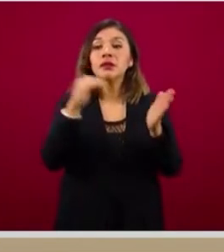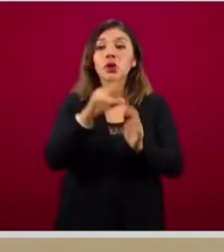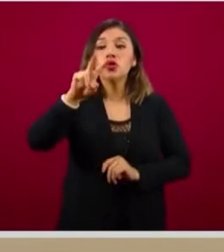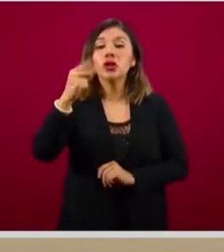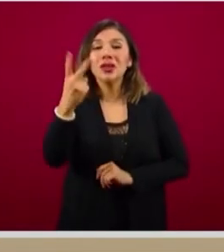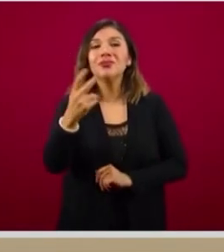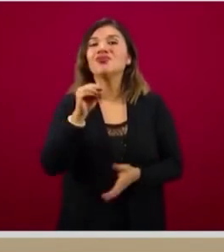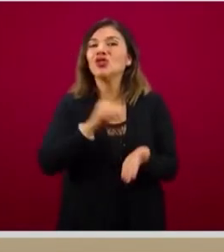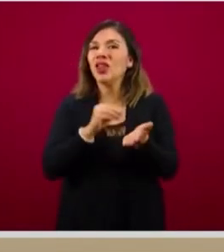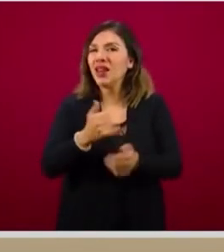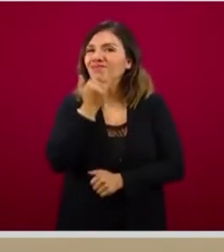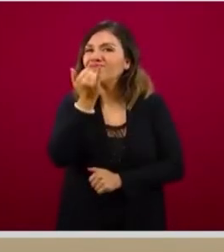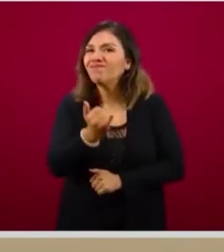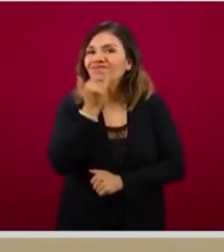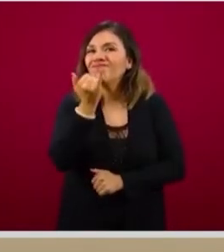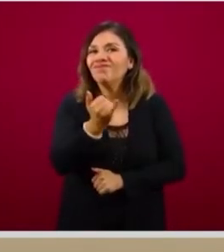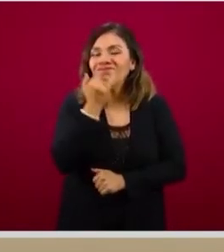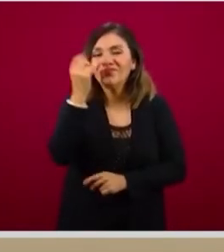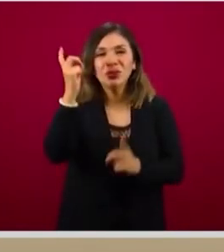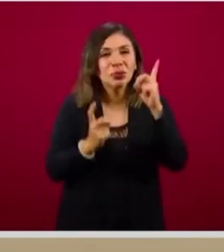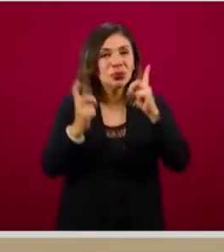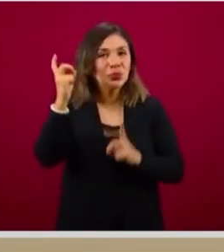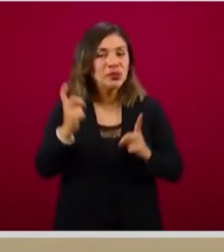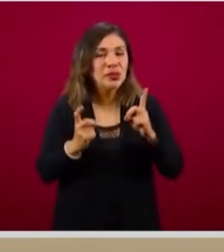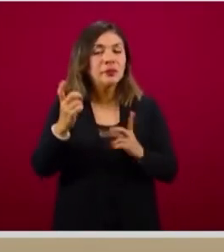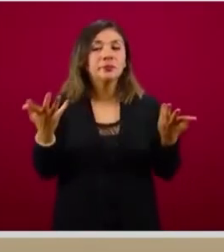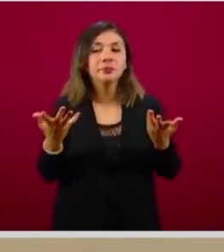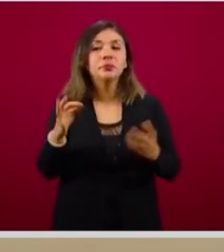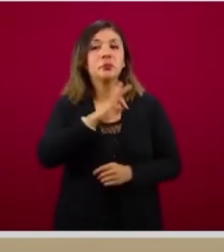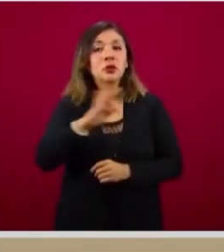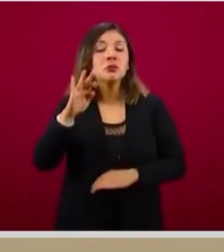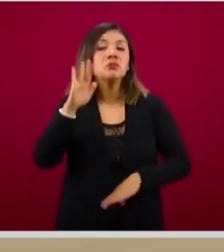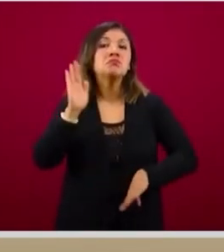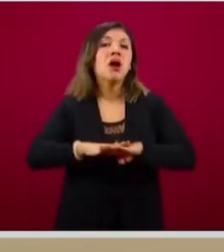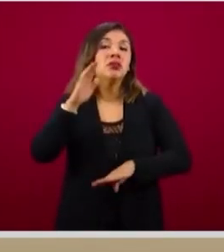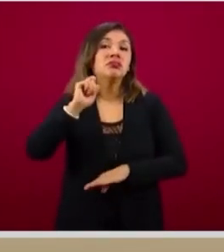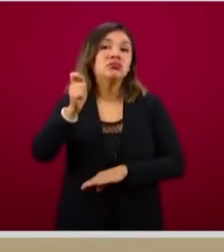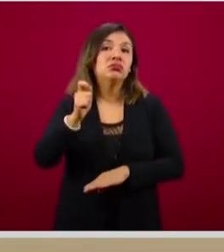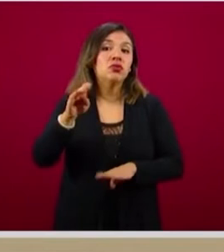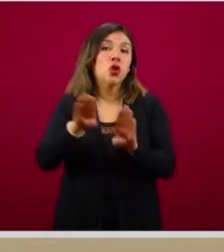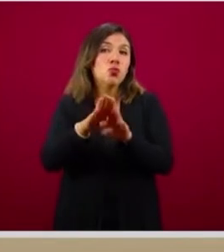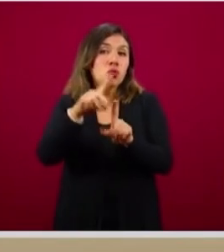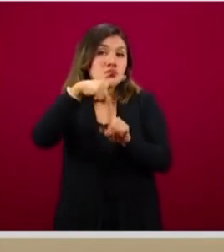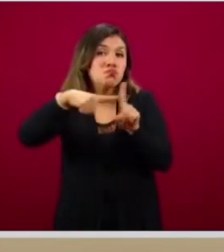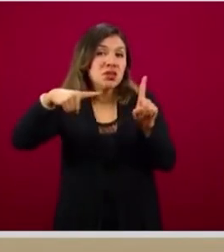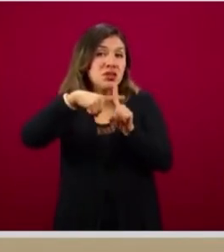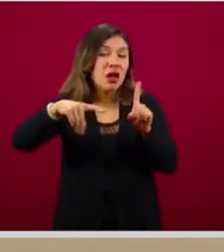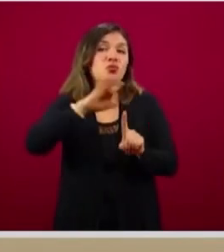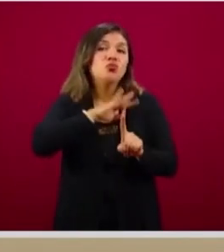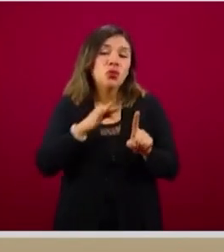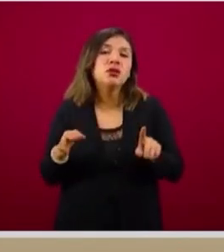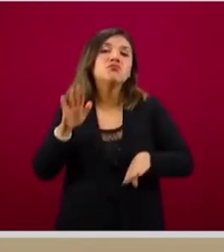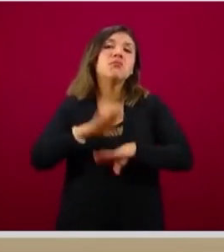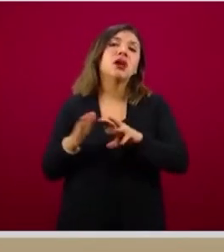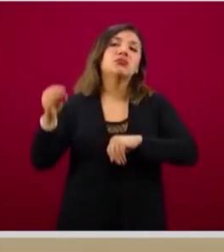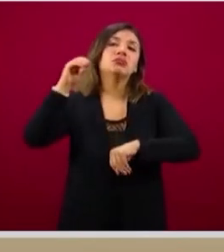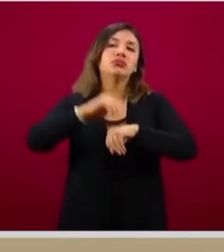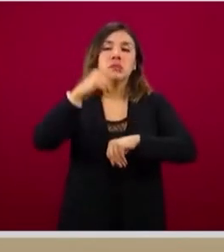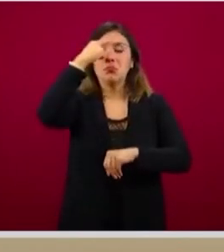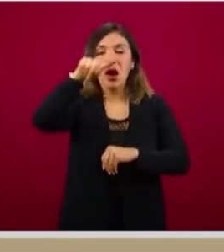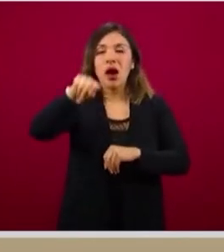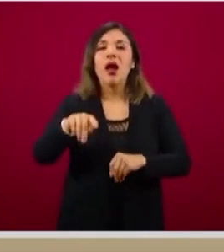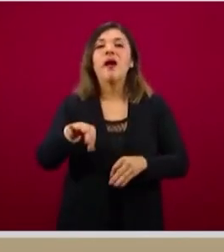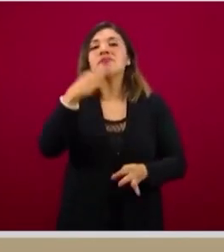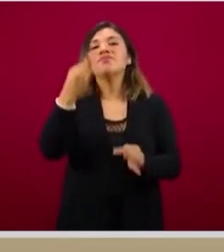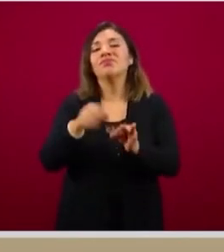todavía en una clasificación de sospechosos y podría en un momento determinado al menos la mitad de estos sumarse a los casos